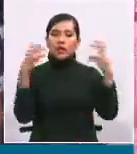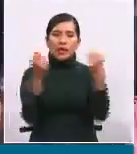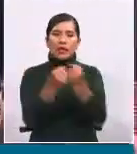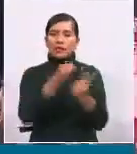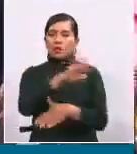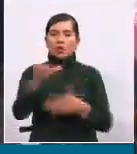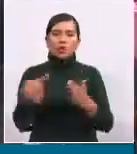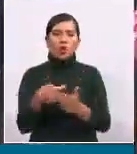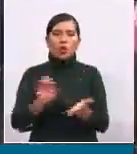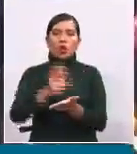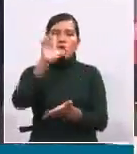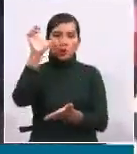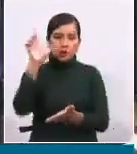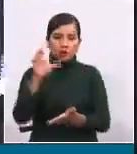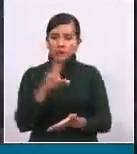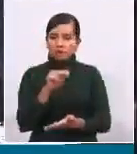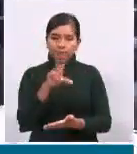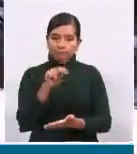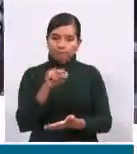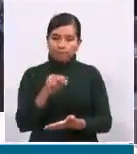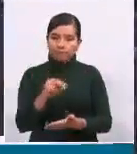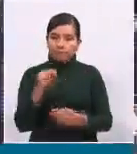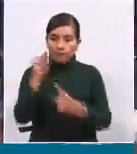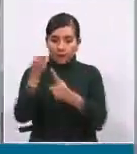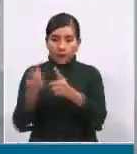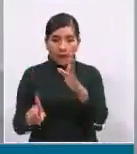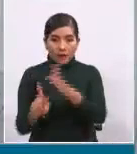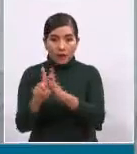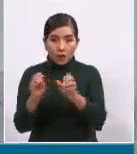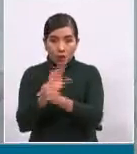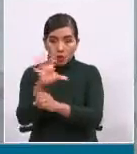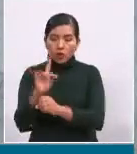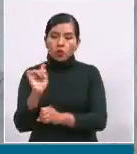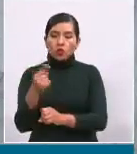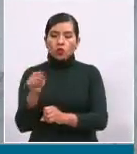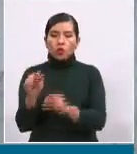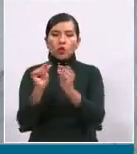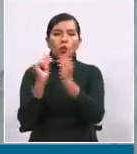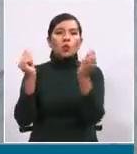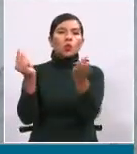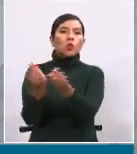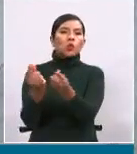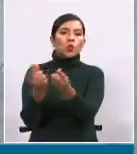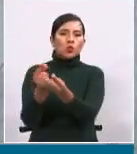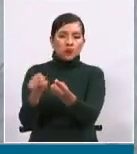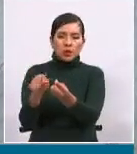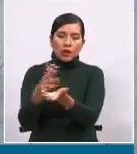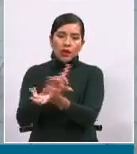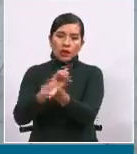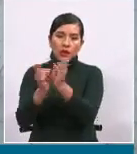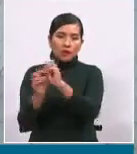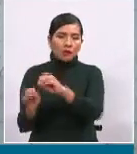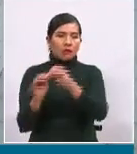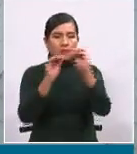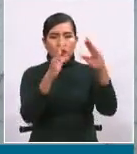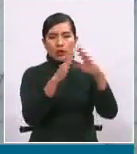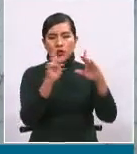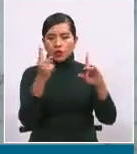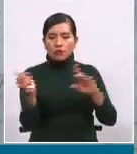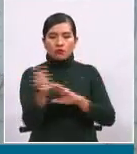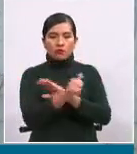para todo el colegio. Y no solamente el curso donde está contagiado el estudiante debe pasar a la modalidad semipresencial.